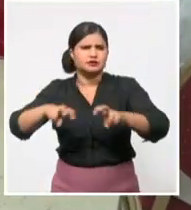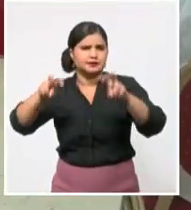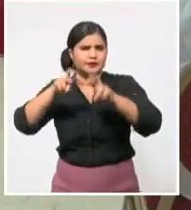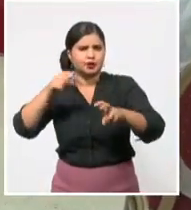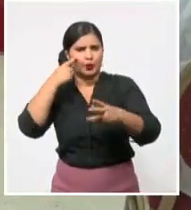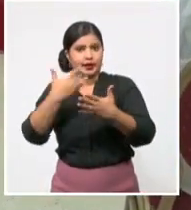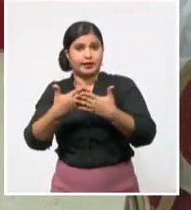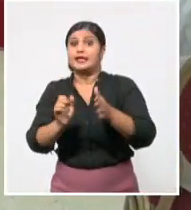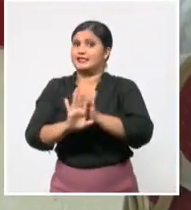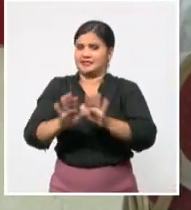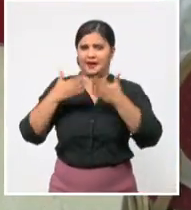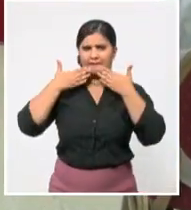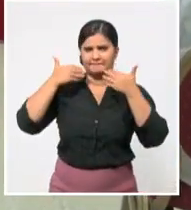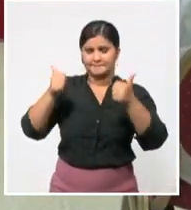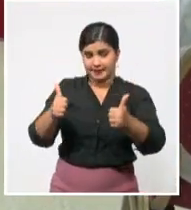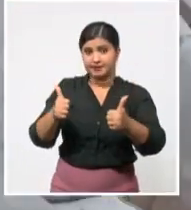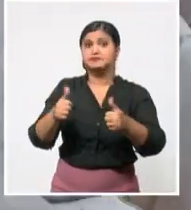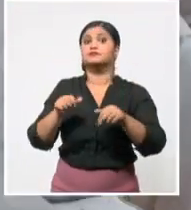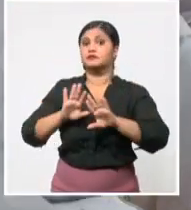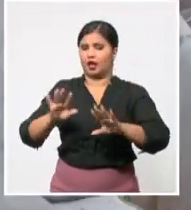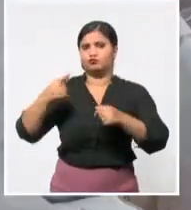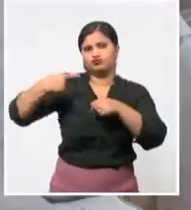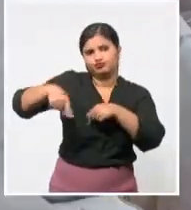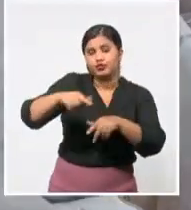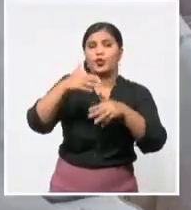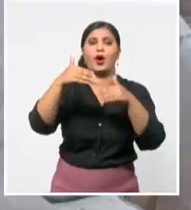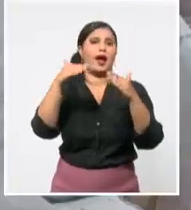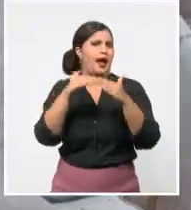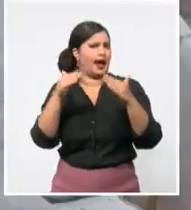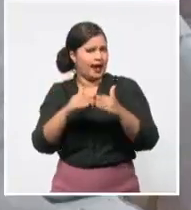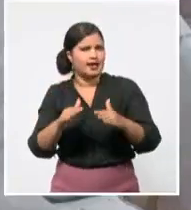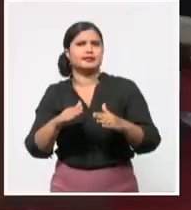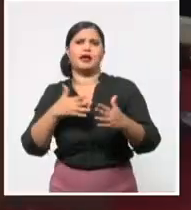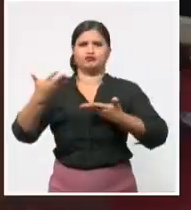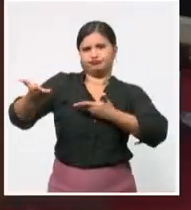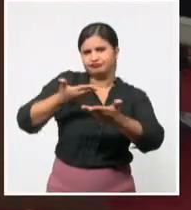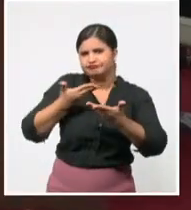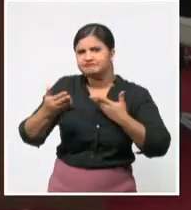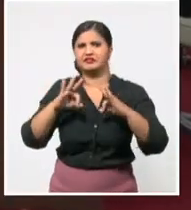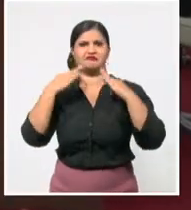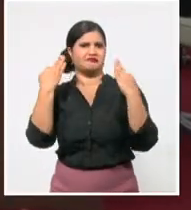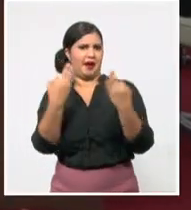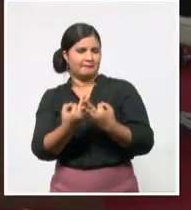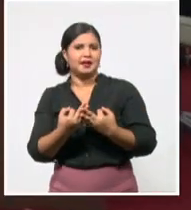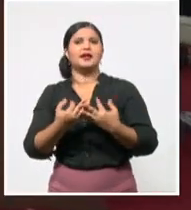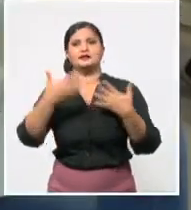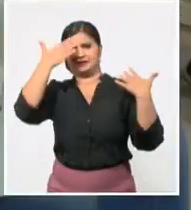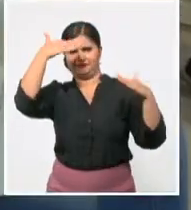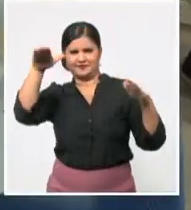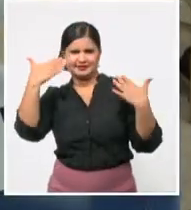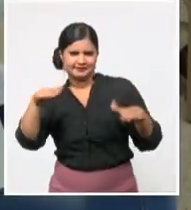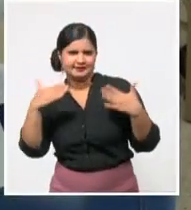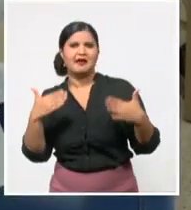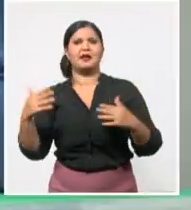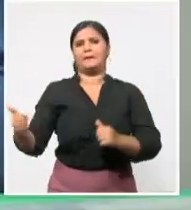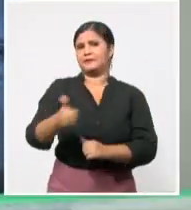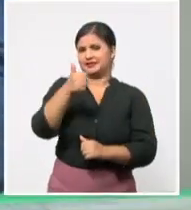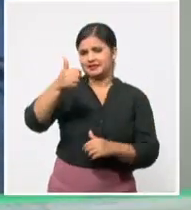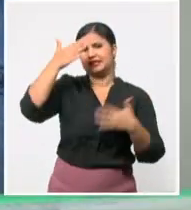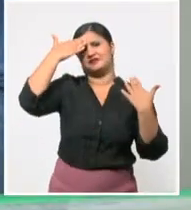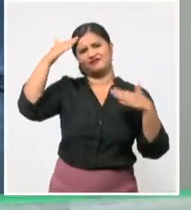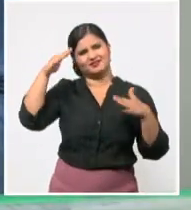encuentro con el presidente Miguel Díaz Canel Bermúdez, el primer ministro Manuel Marrero Cruz y otros altos funcionarios del gobierno y el partido.